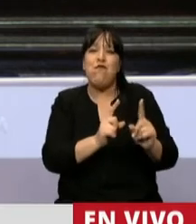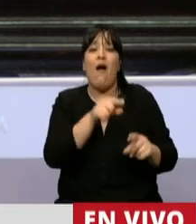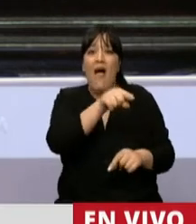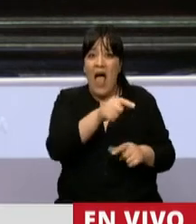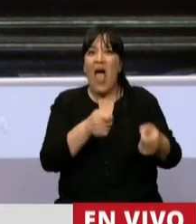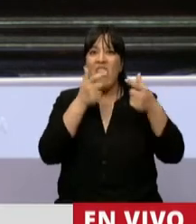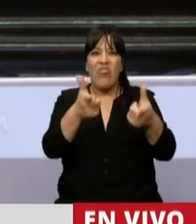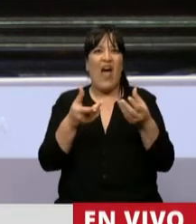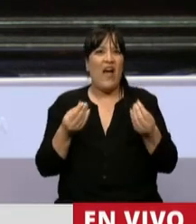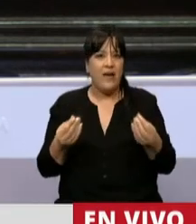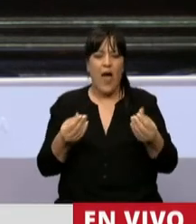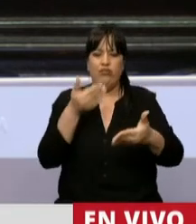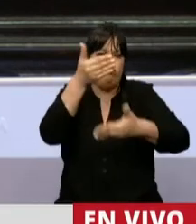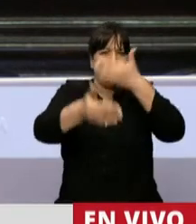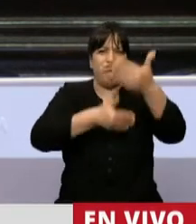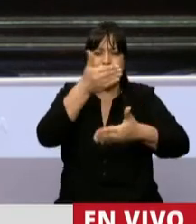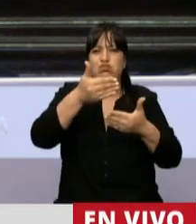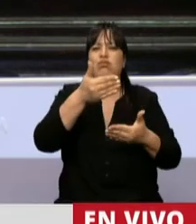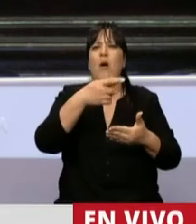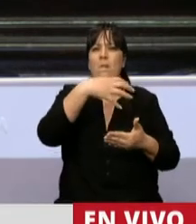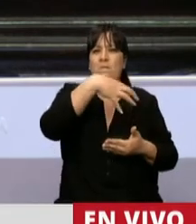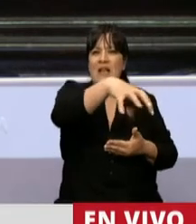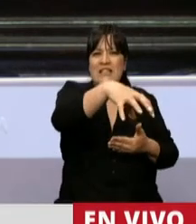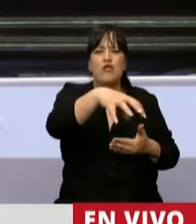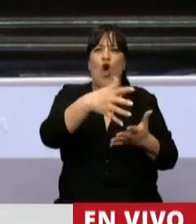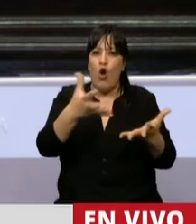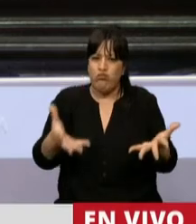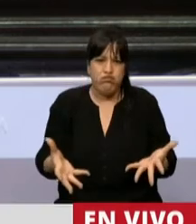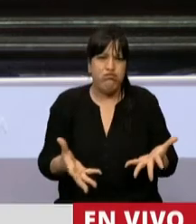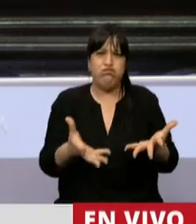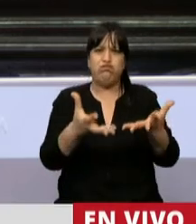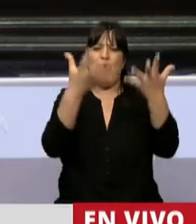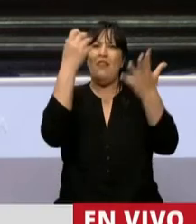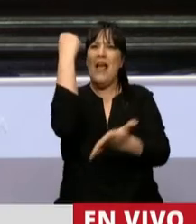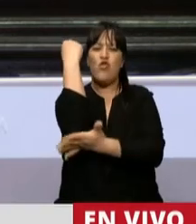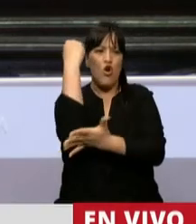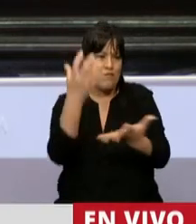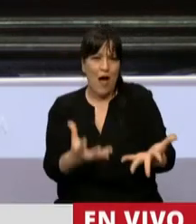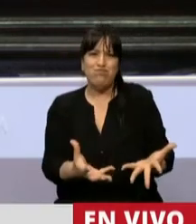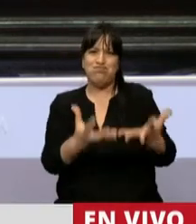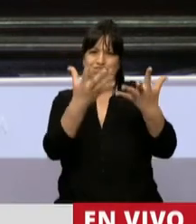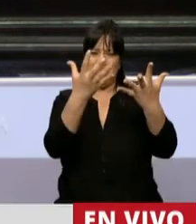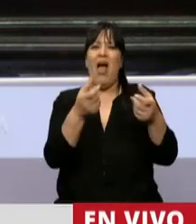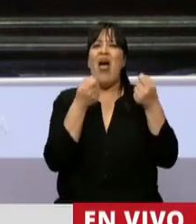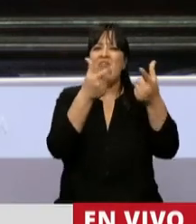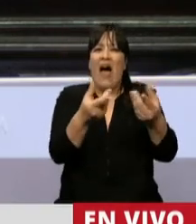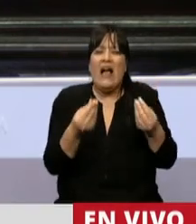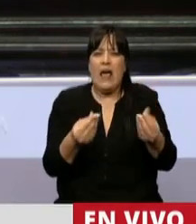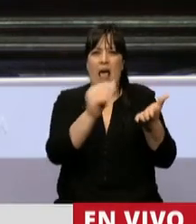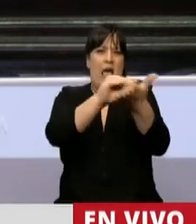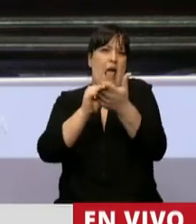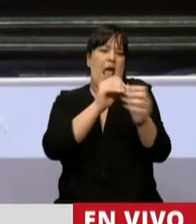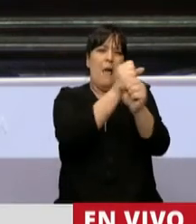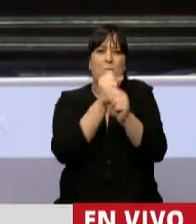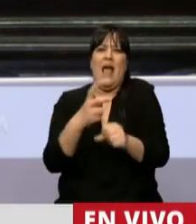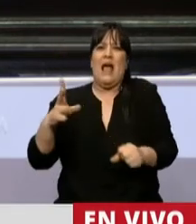permitido el desarrollo de un sector muy pujante de nuestra economía, un sector que genera empleo